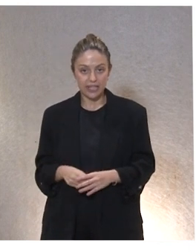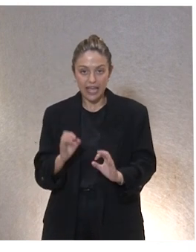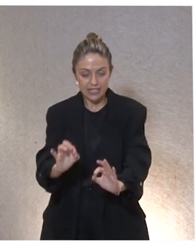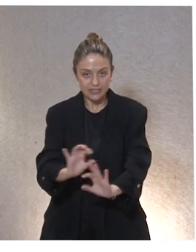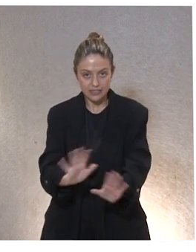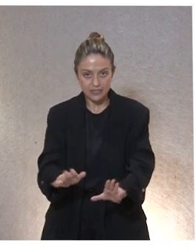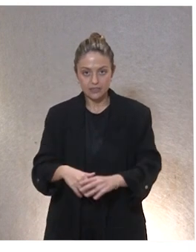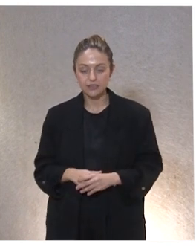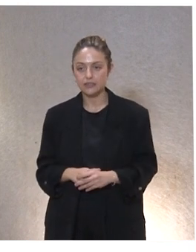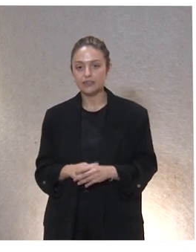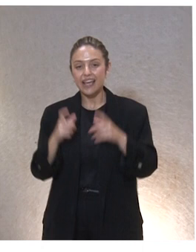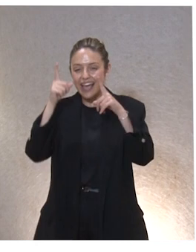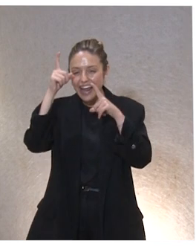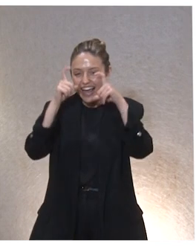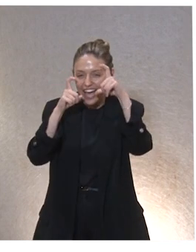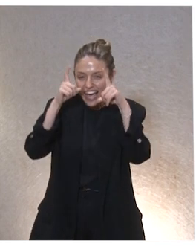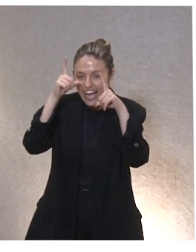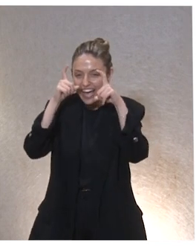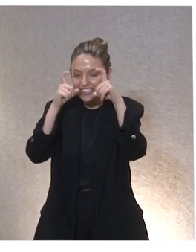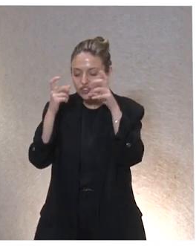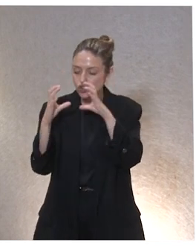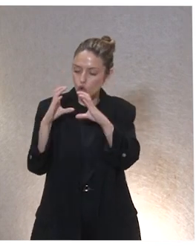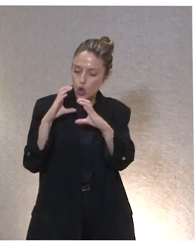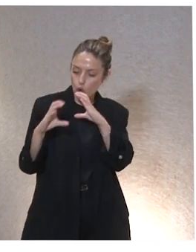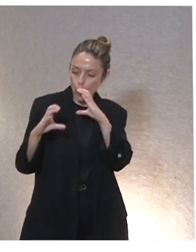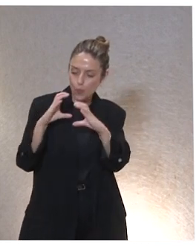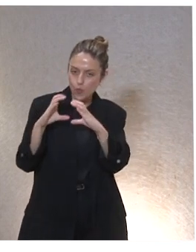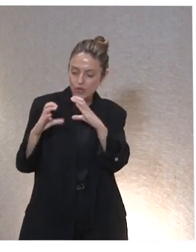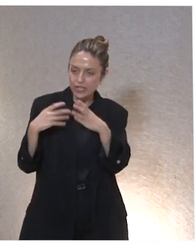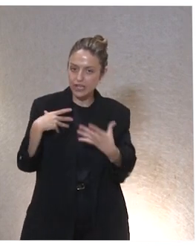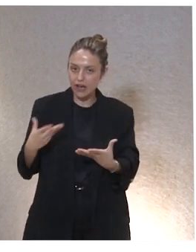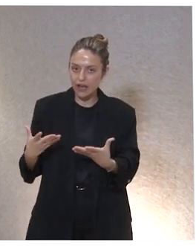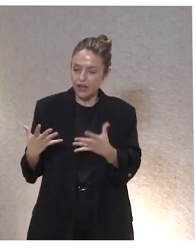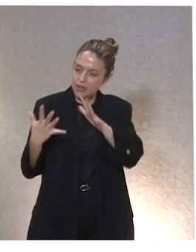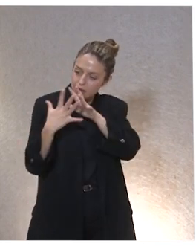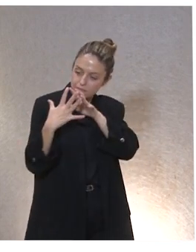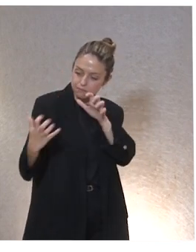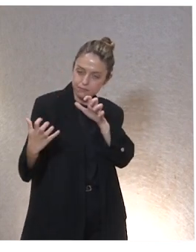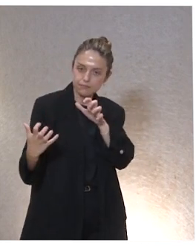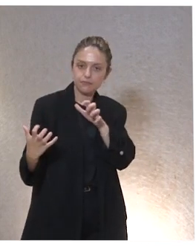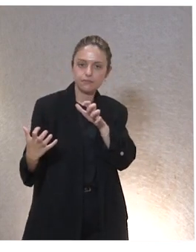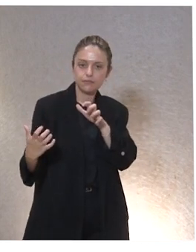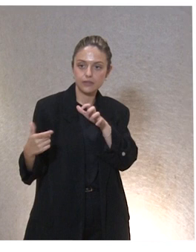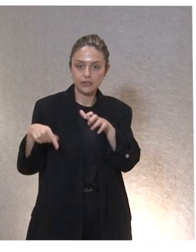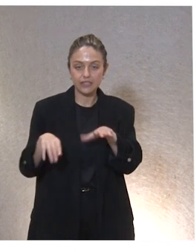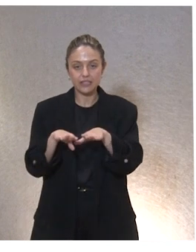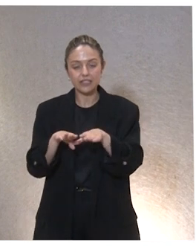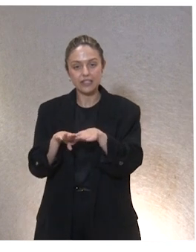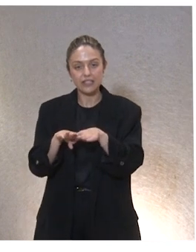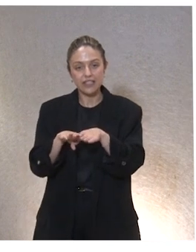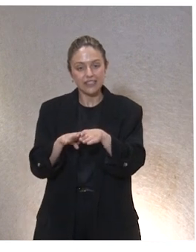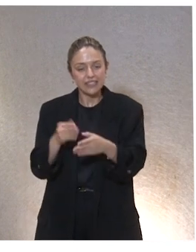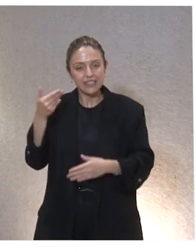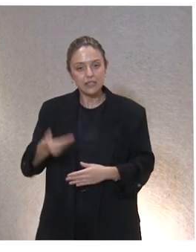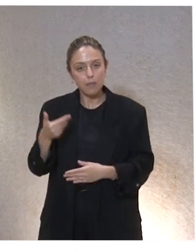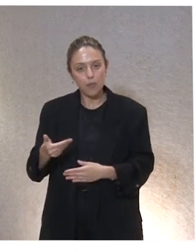ese gesto ese gesto que nos comunica y que nos interpela a las personas que estamos en esta mesa es muy